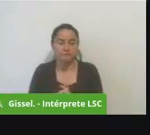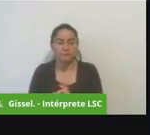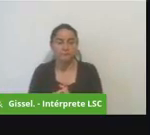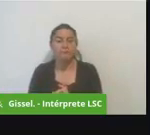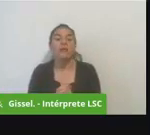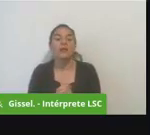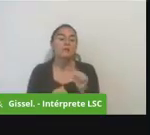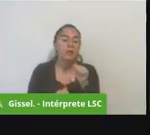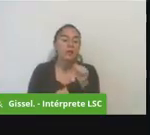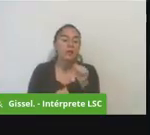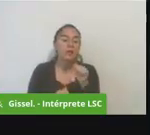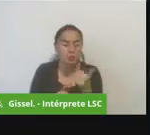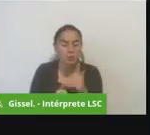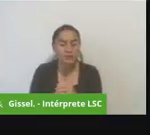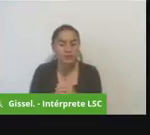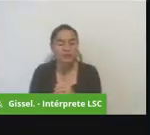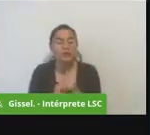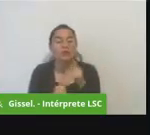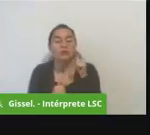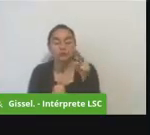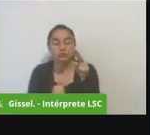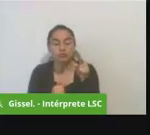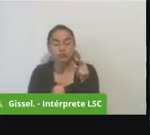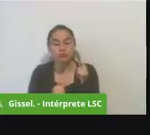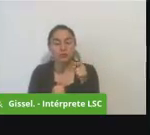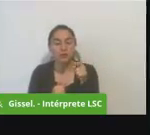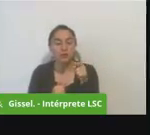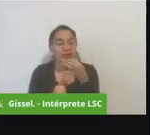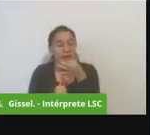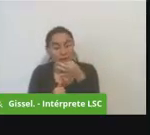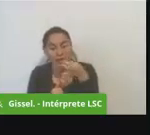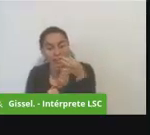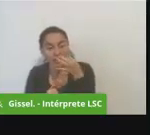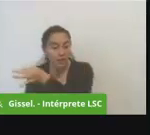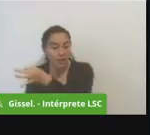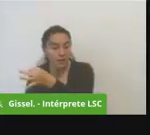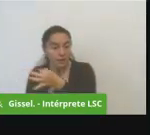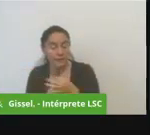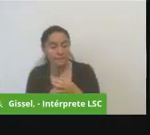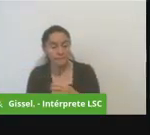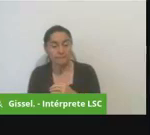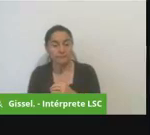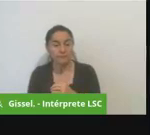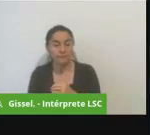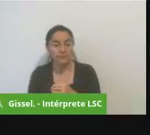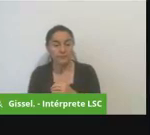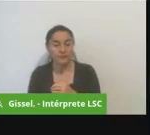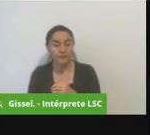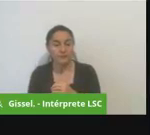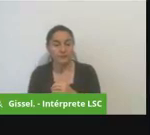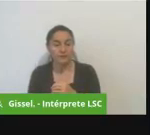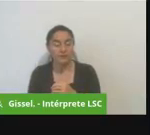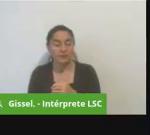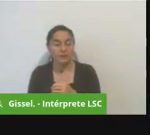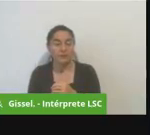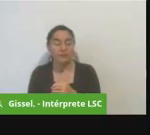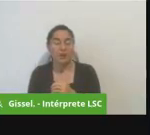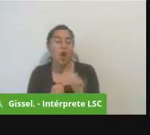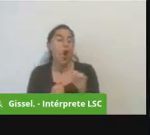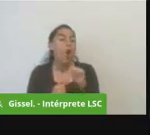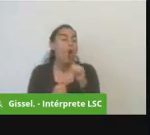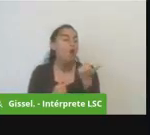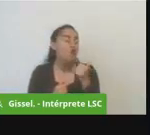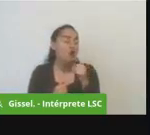y es saber si ustedes denunciaron o no está está esta irregularidad frente a otra autoridad